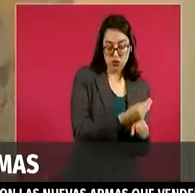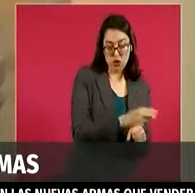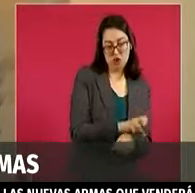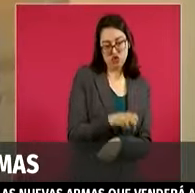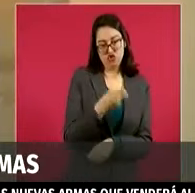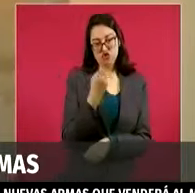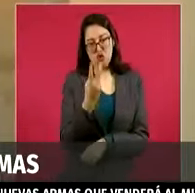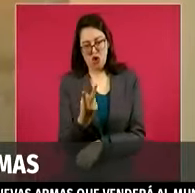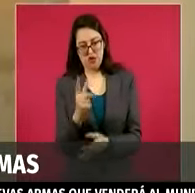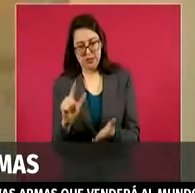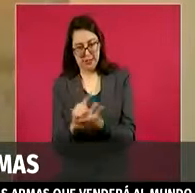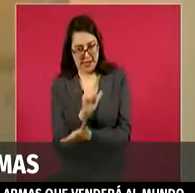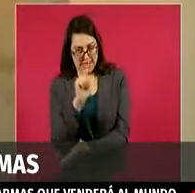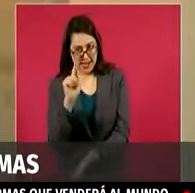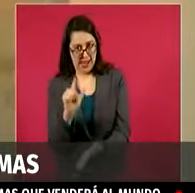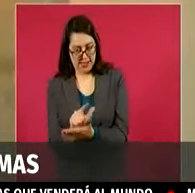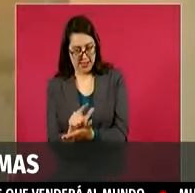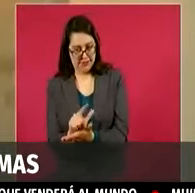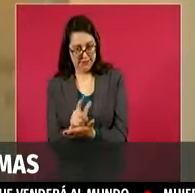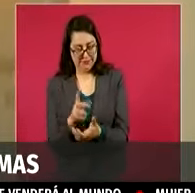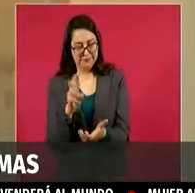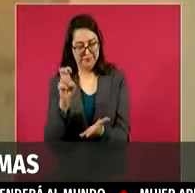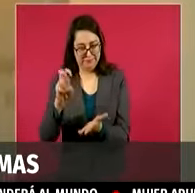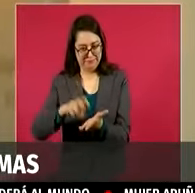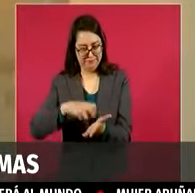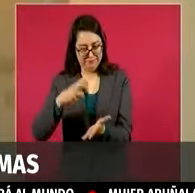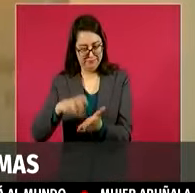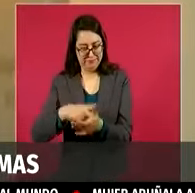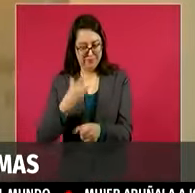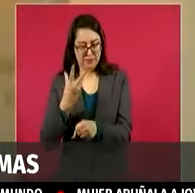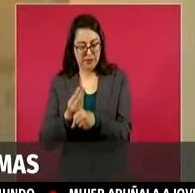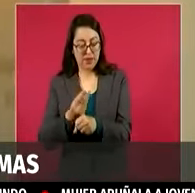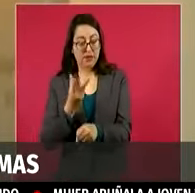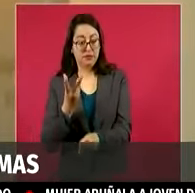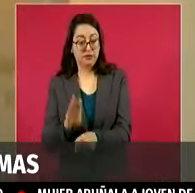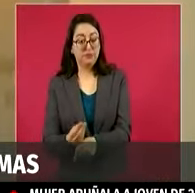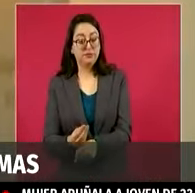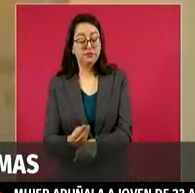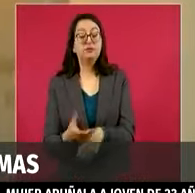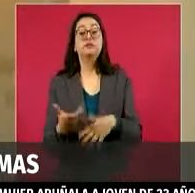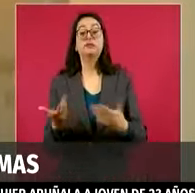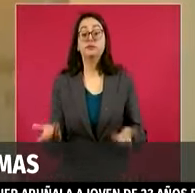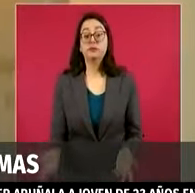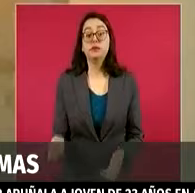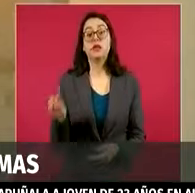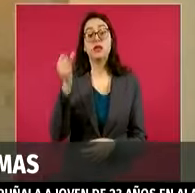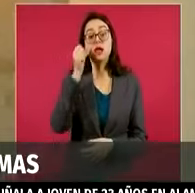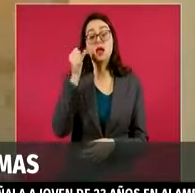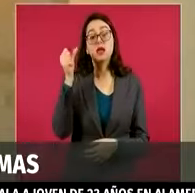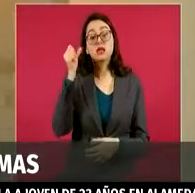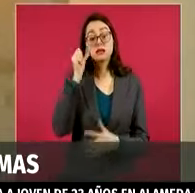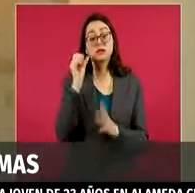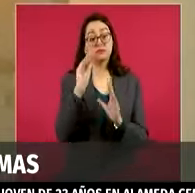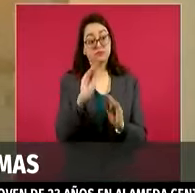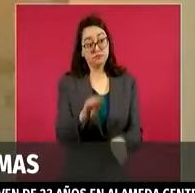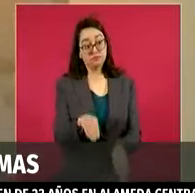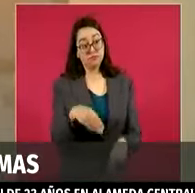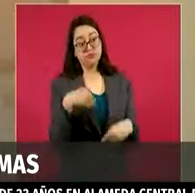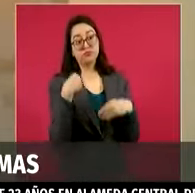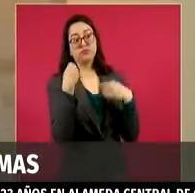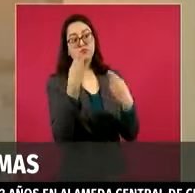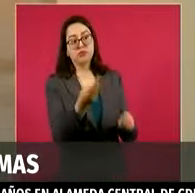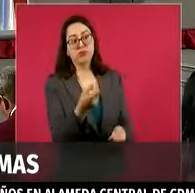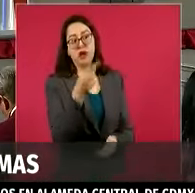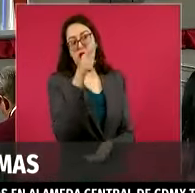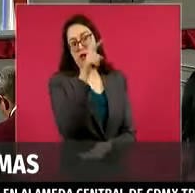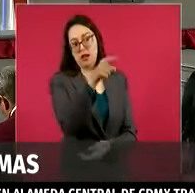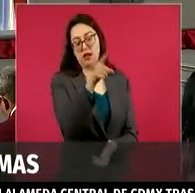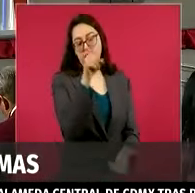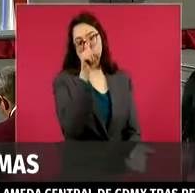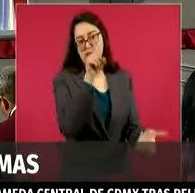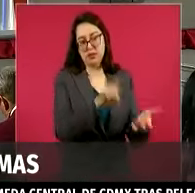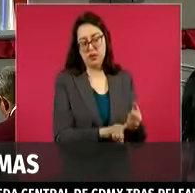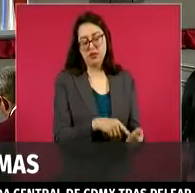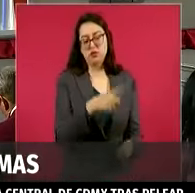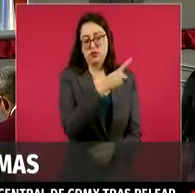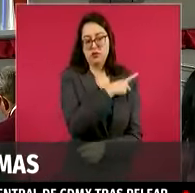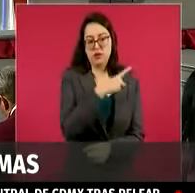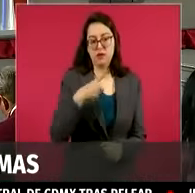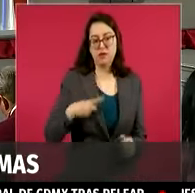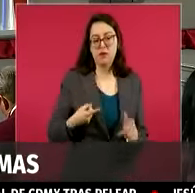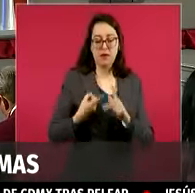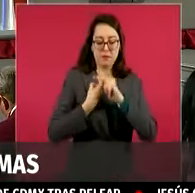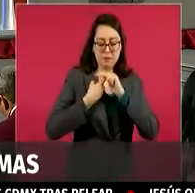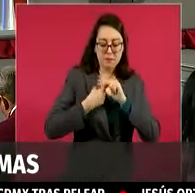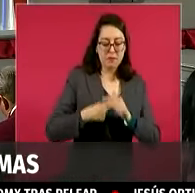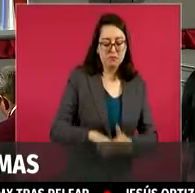relevante, justamente creo que hacen falta reformas importantes en materia de fiscalización, por ejemplo, para tener mucho más